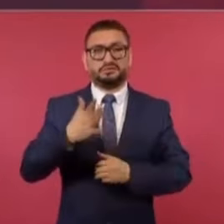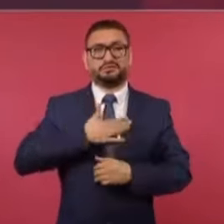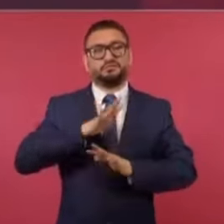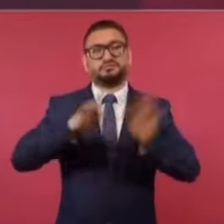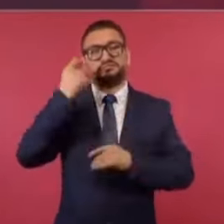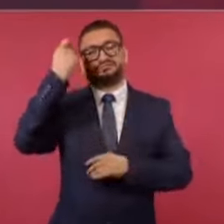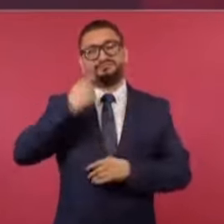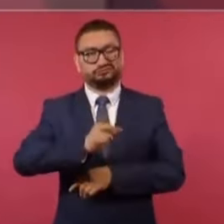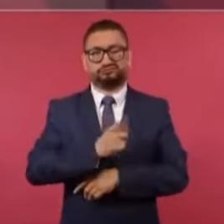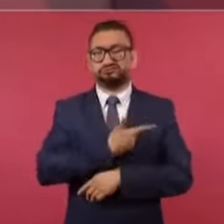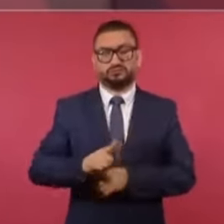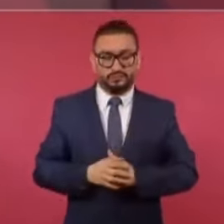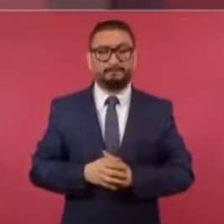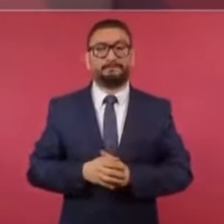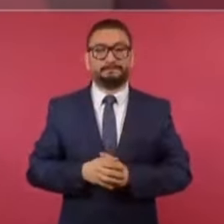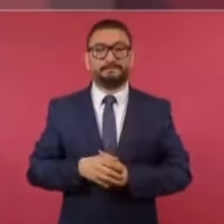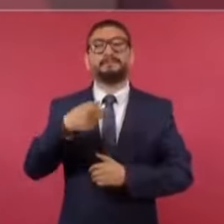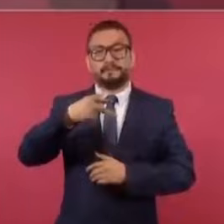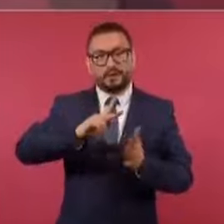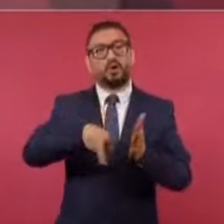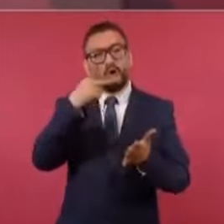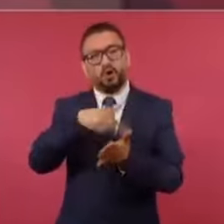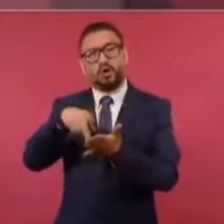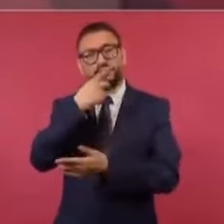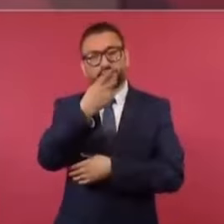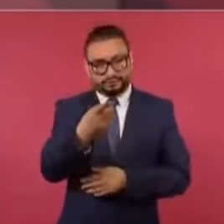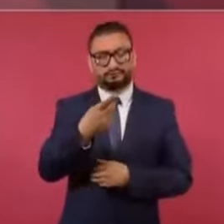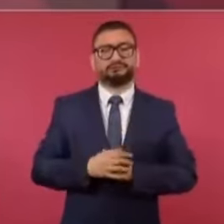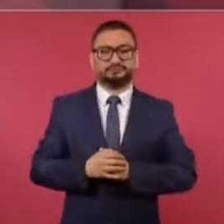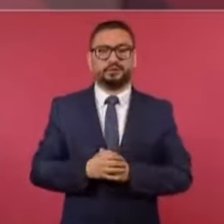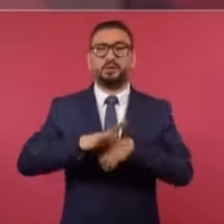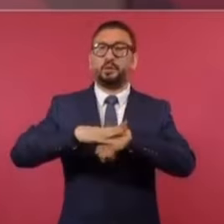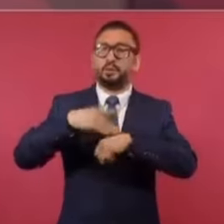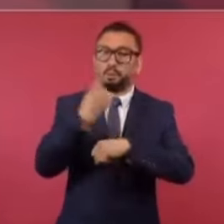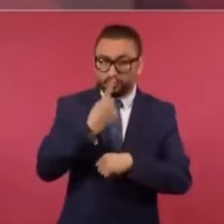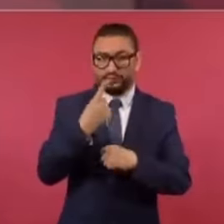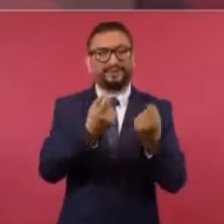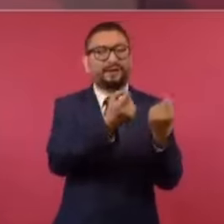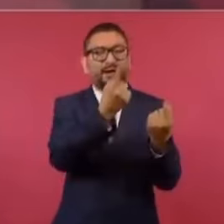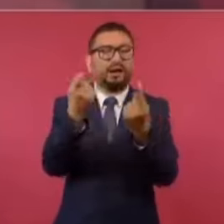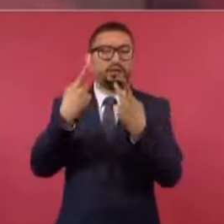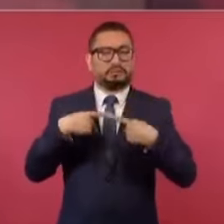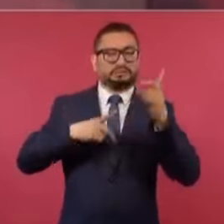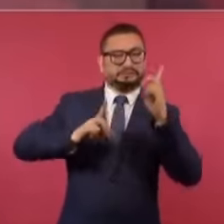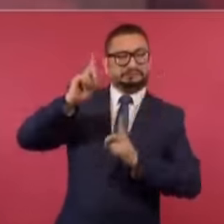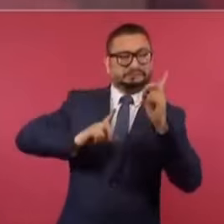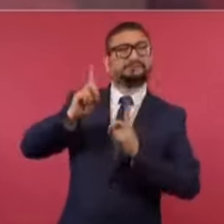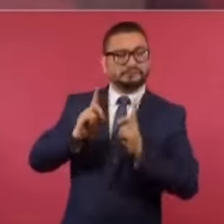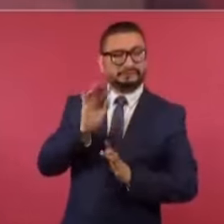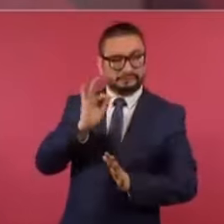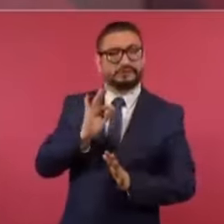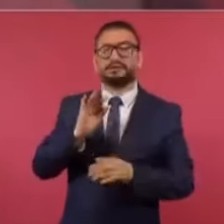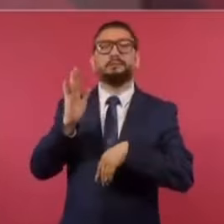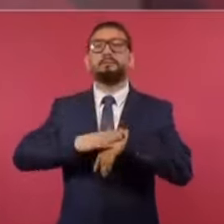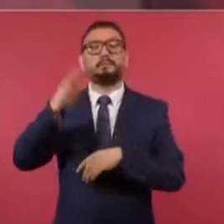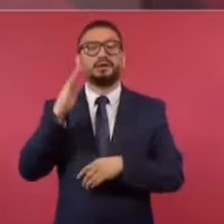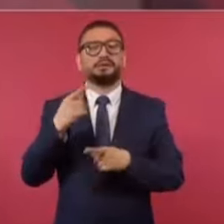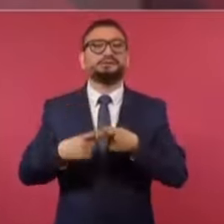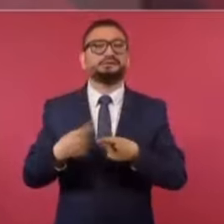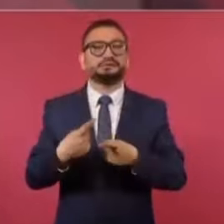me jubilo. Pero, lo repito y lo repito, porque puede ser que alguien dude, sobre todo los